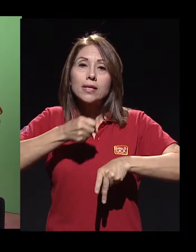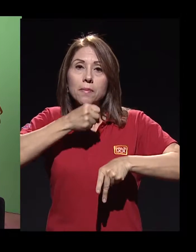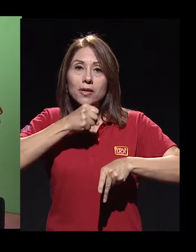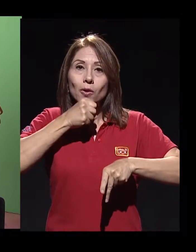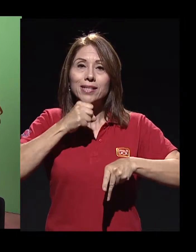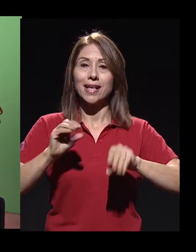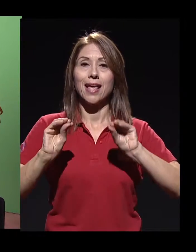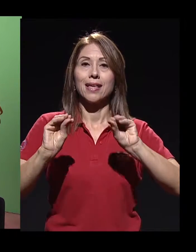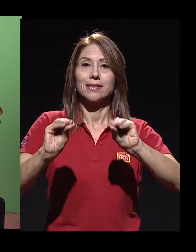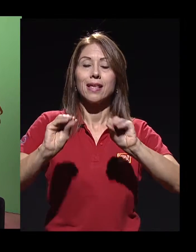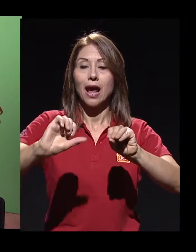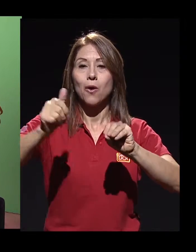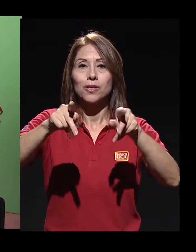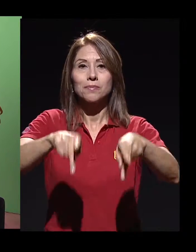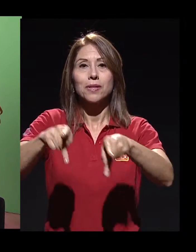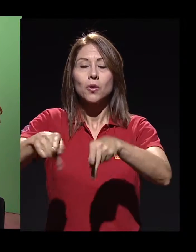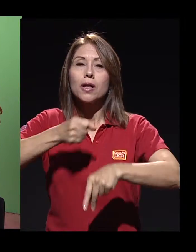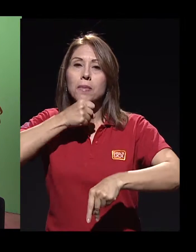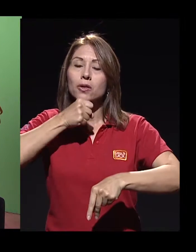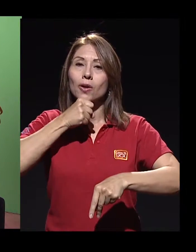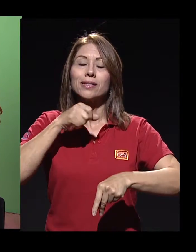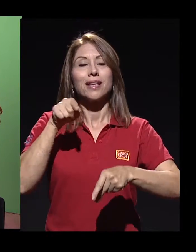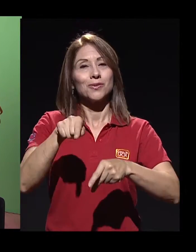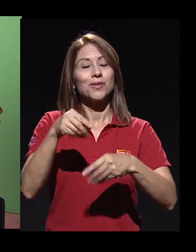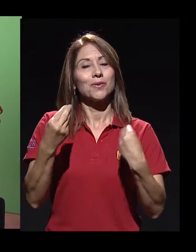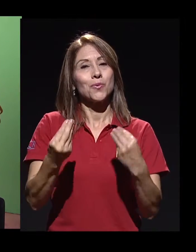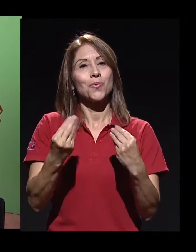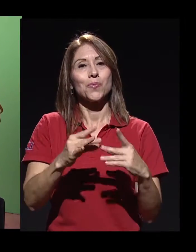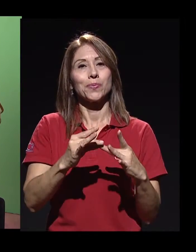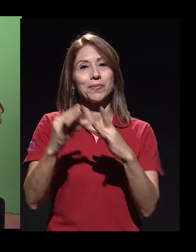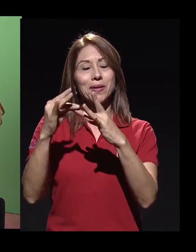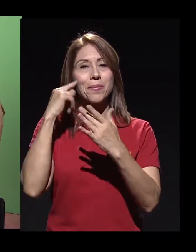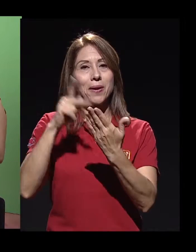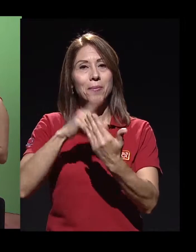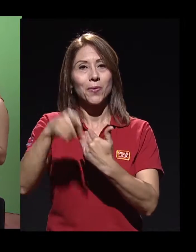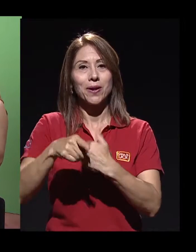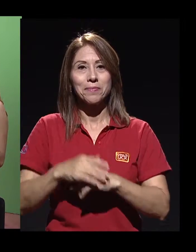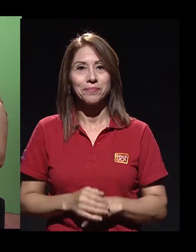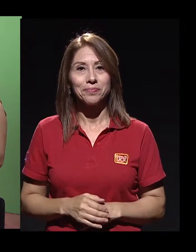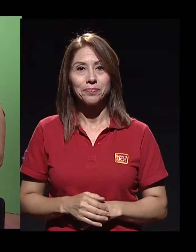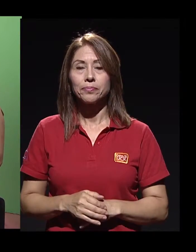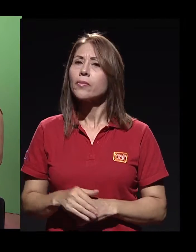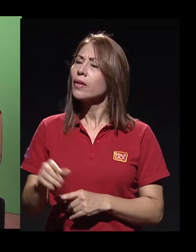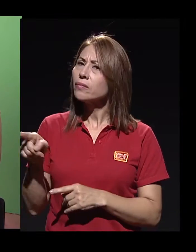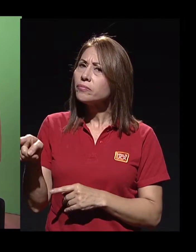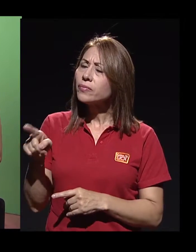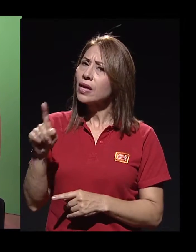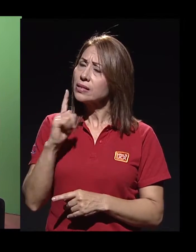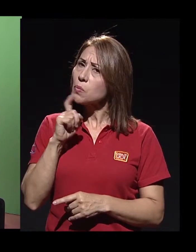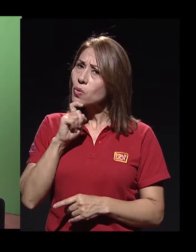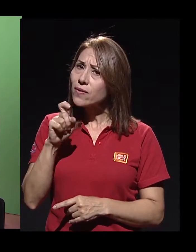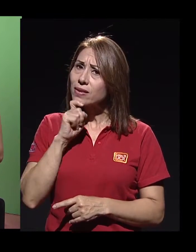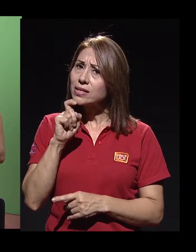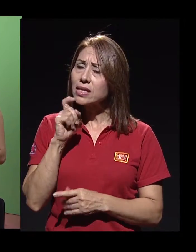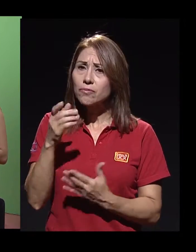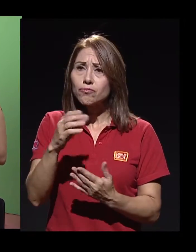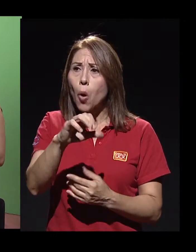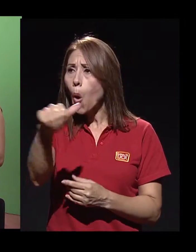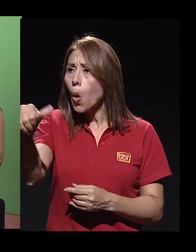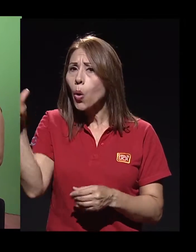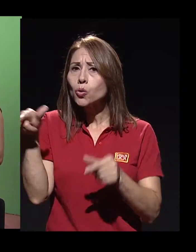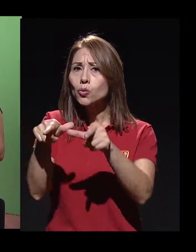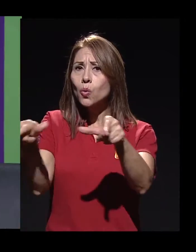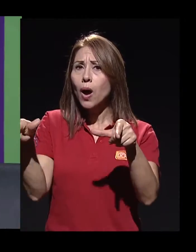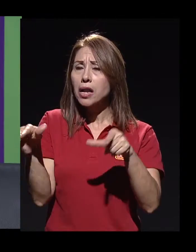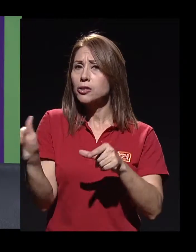personas mayores, pues eso le da un carácter bastante especial al programa. Es difícil, doña Alicia, encontrar espacios como el PIAM en